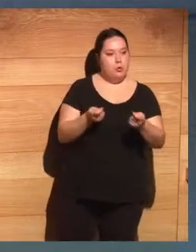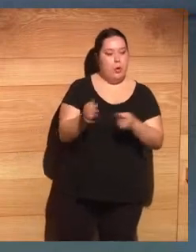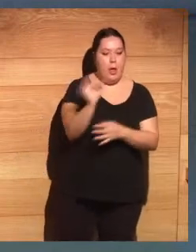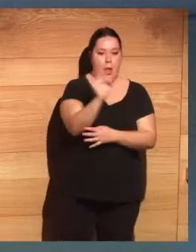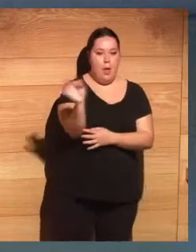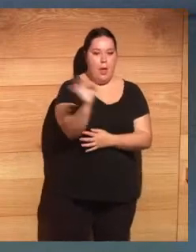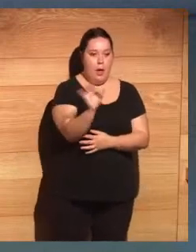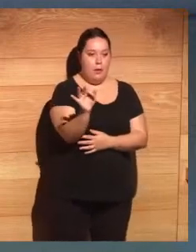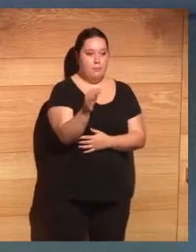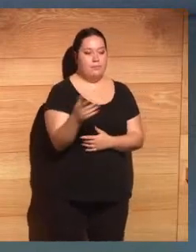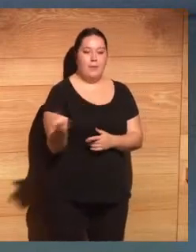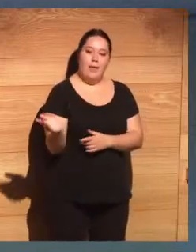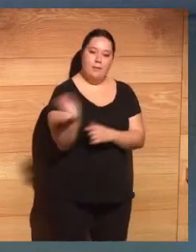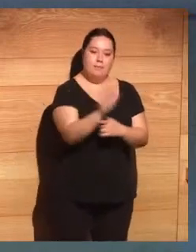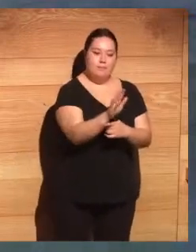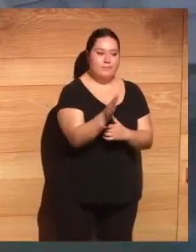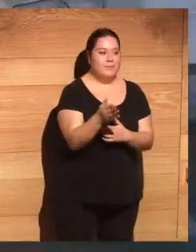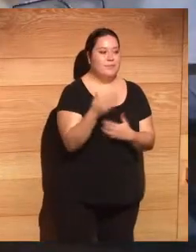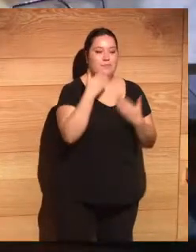y muchísimas gracias.